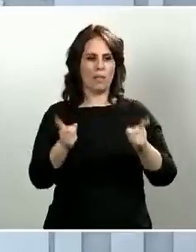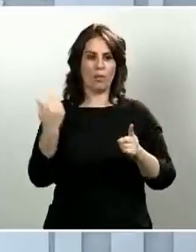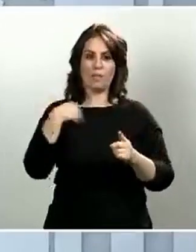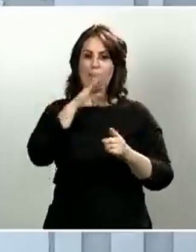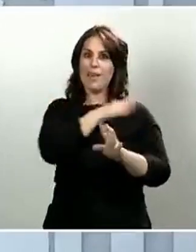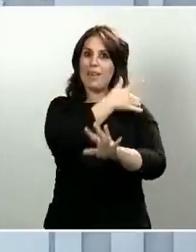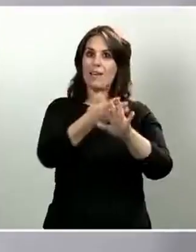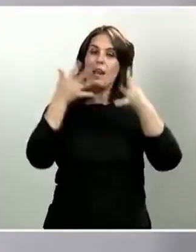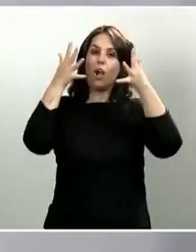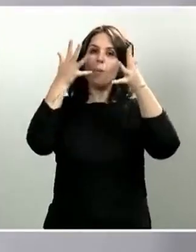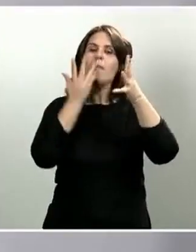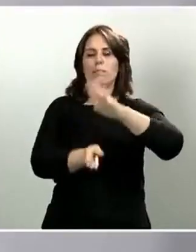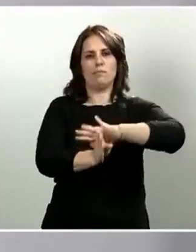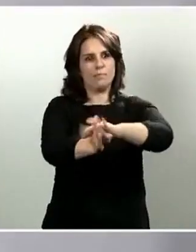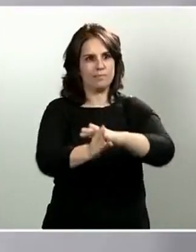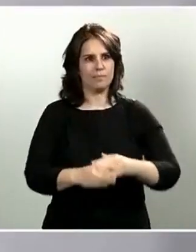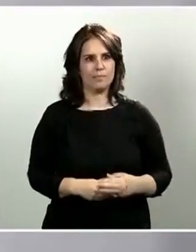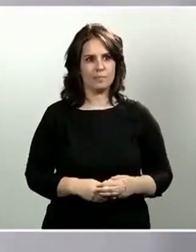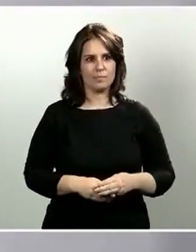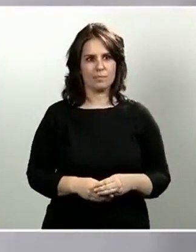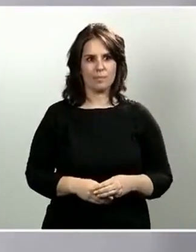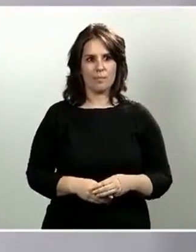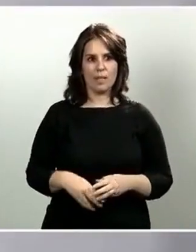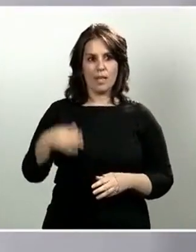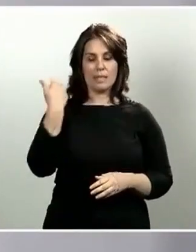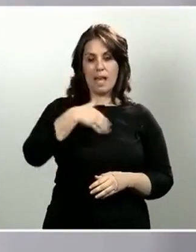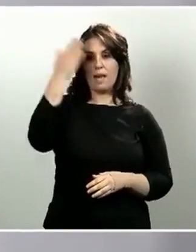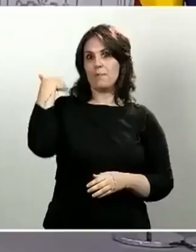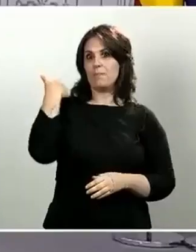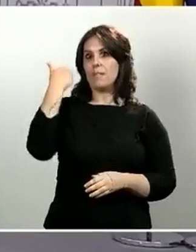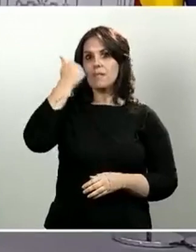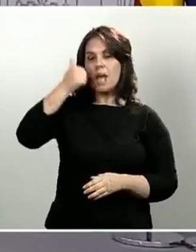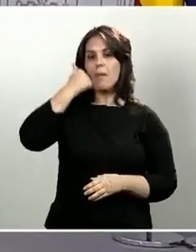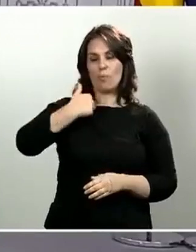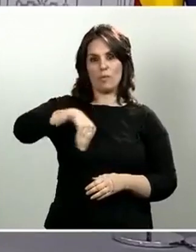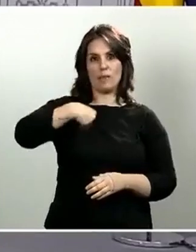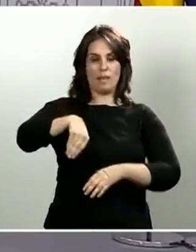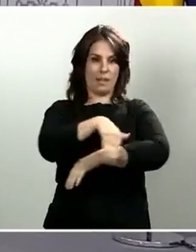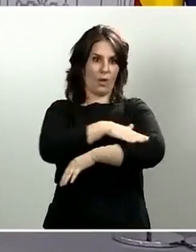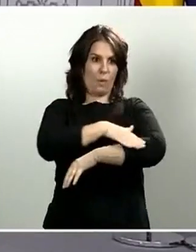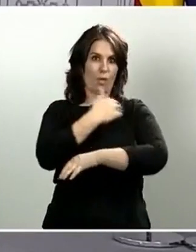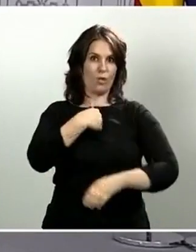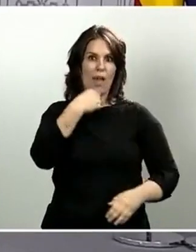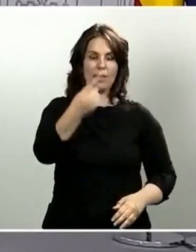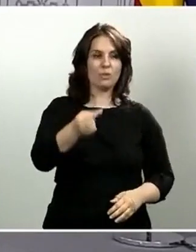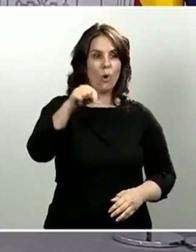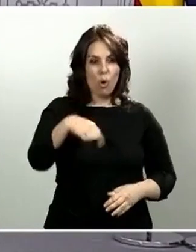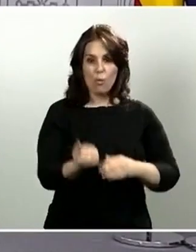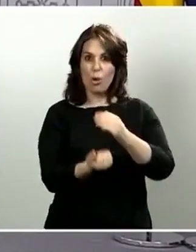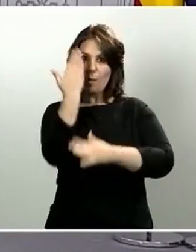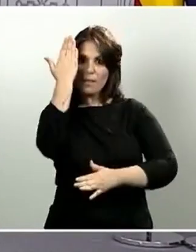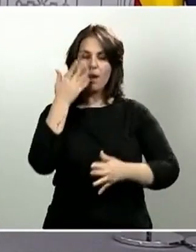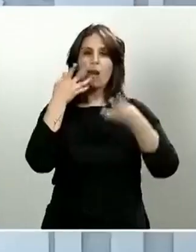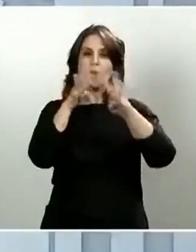Y en este contexto, tal como anunció el sábado pasado el presidente del Gobierno, en la mañana de hoy el Consejo de Ministros ha